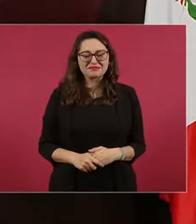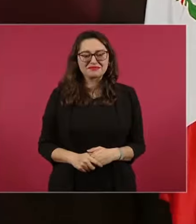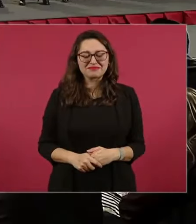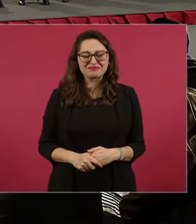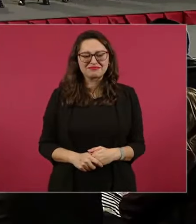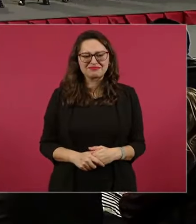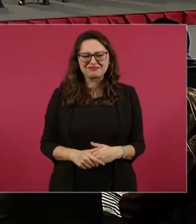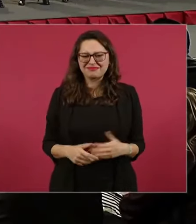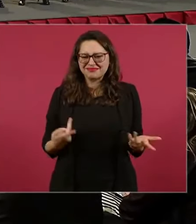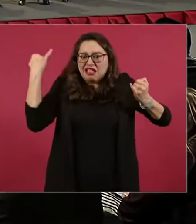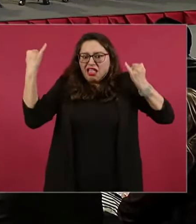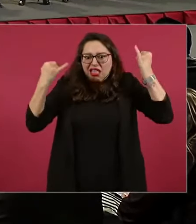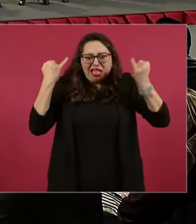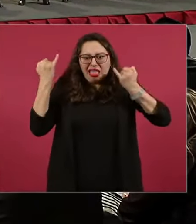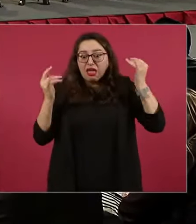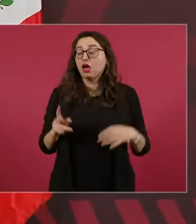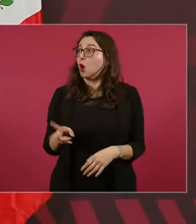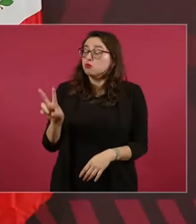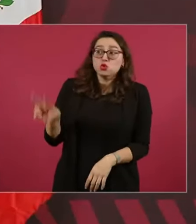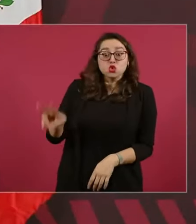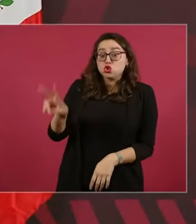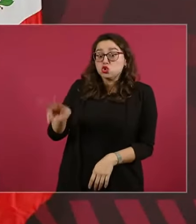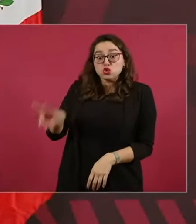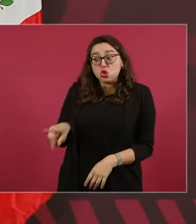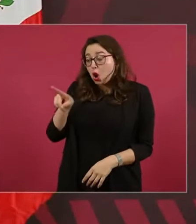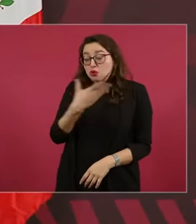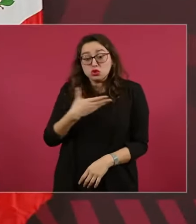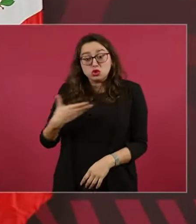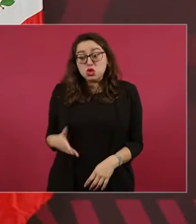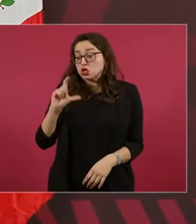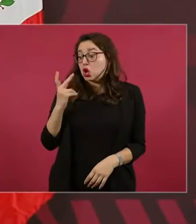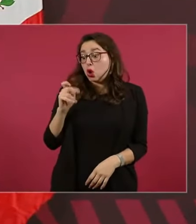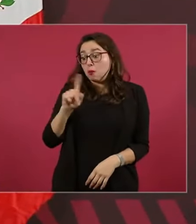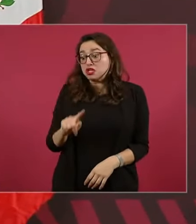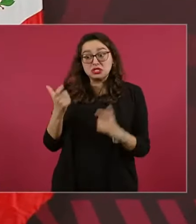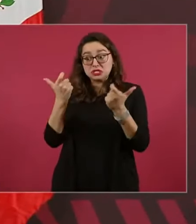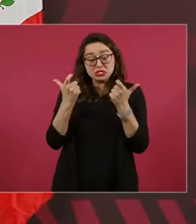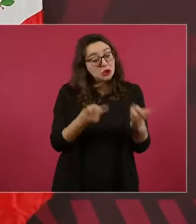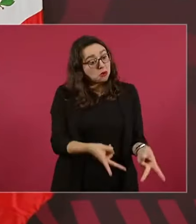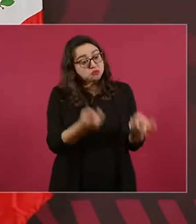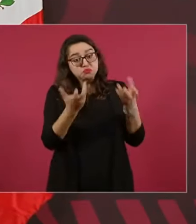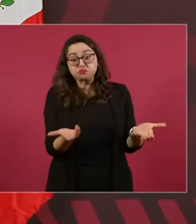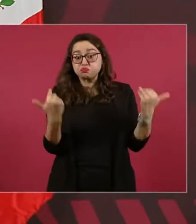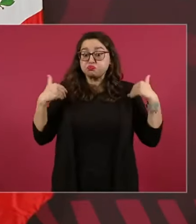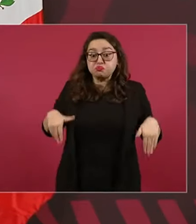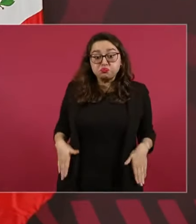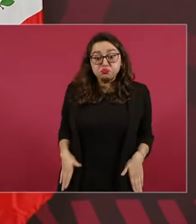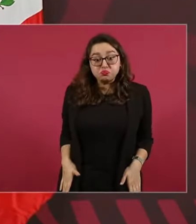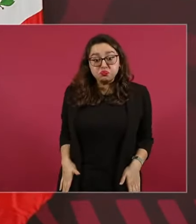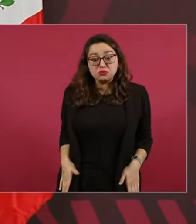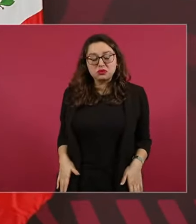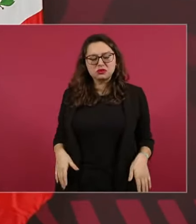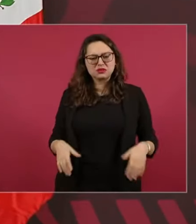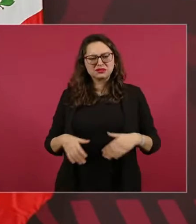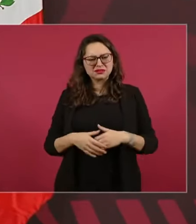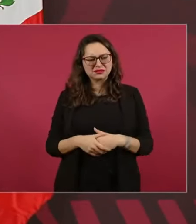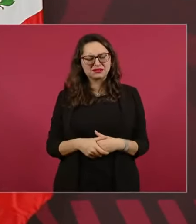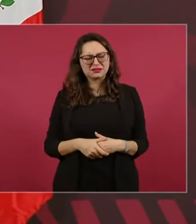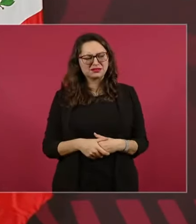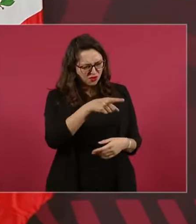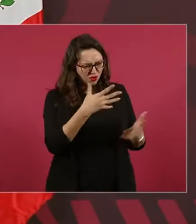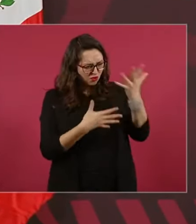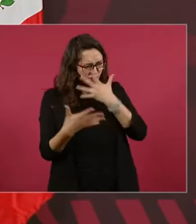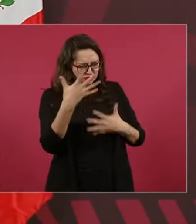pero fíjense, lo que sí es real, y puede pasar, es que López se robe la lana de tus ahorros, me está confundiendo la